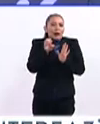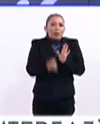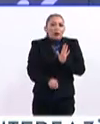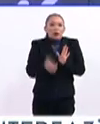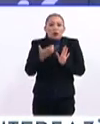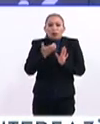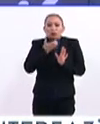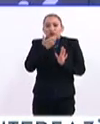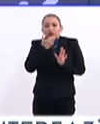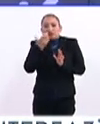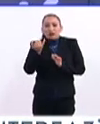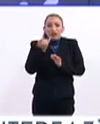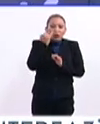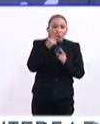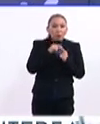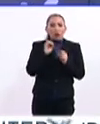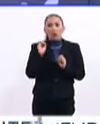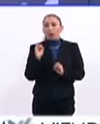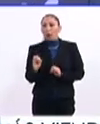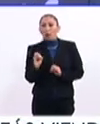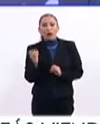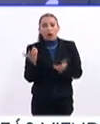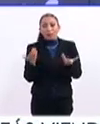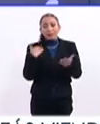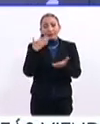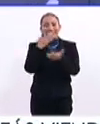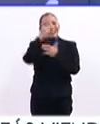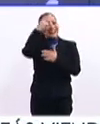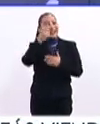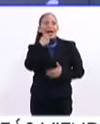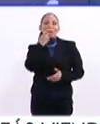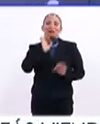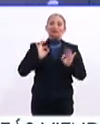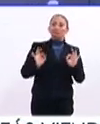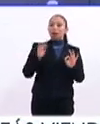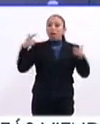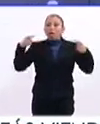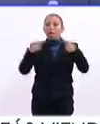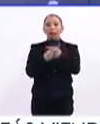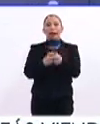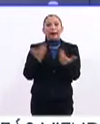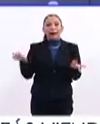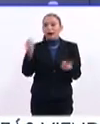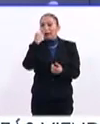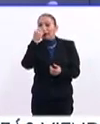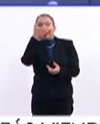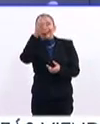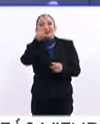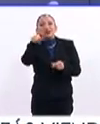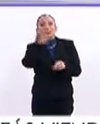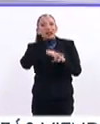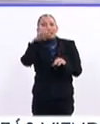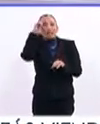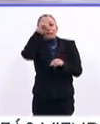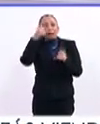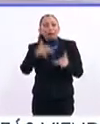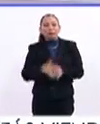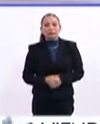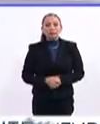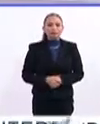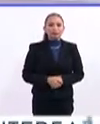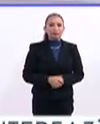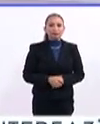adecuarte al idioma, ¿no? Porque a veces uno llega creyendo que va a hablar bien y de repente no, no sé, la comida, el clima, ¿qué fue lo que más te costó trabajo?